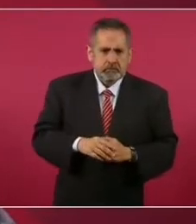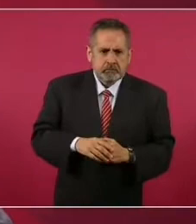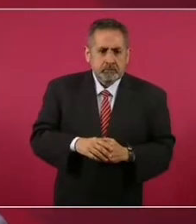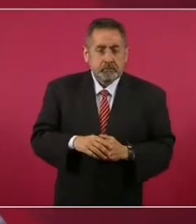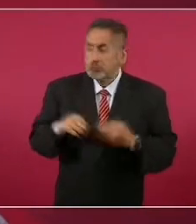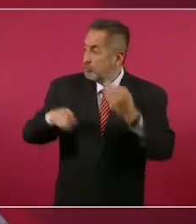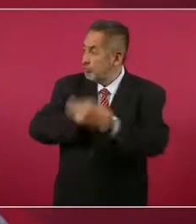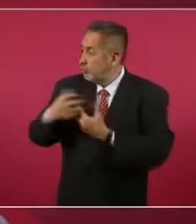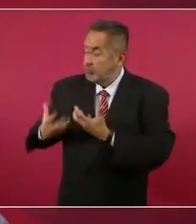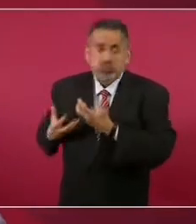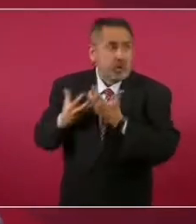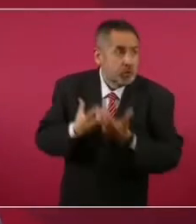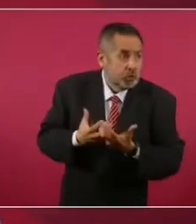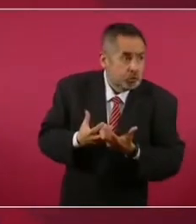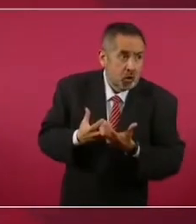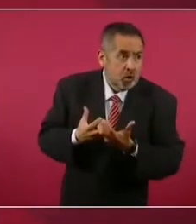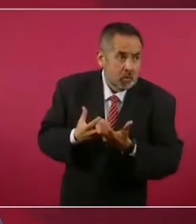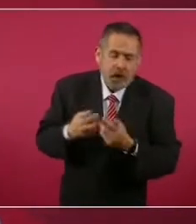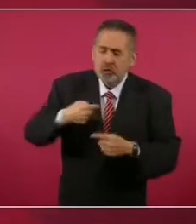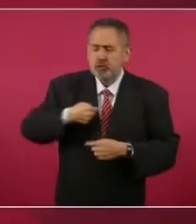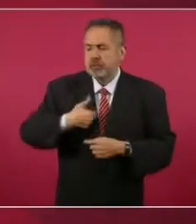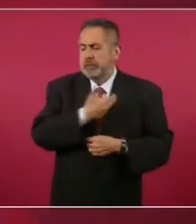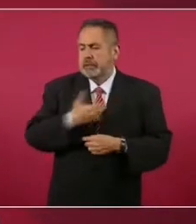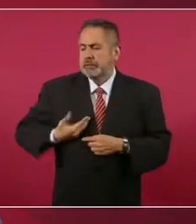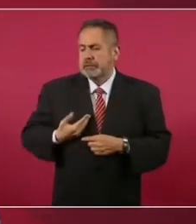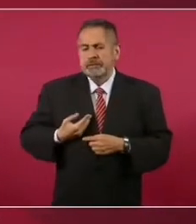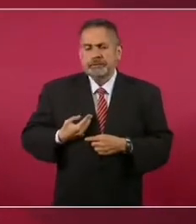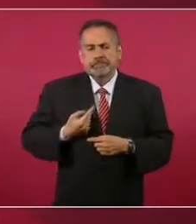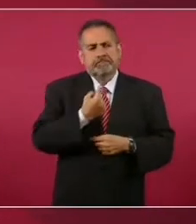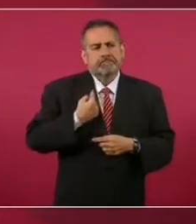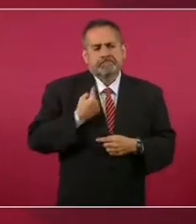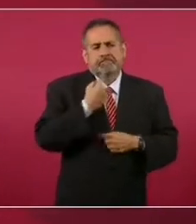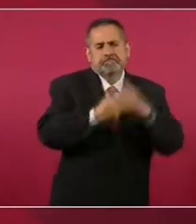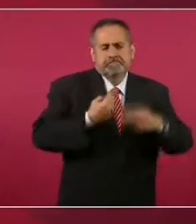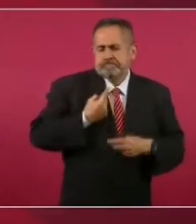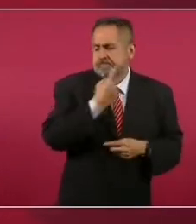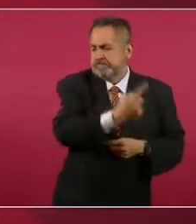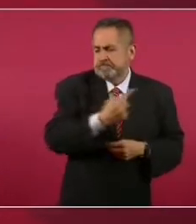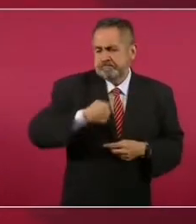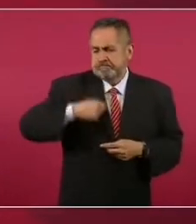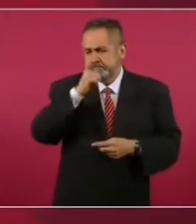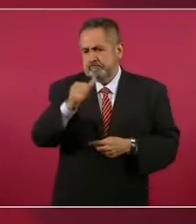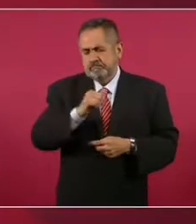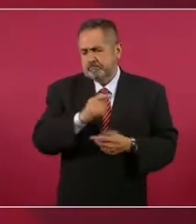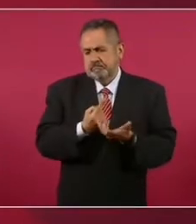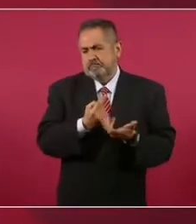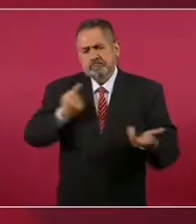Dijimos, o vamos todos o México no participa o no participa el presidente.